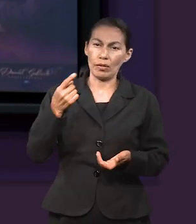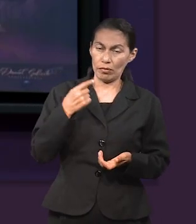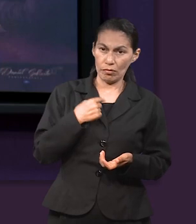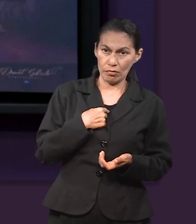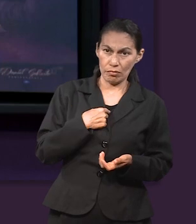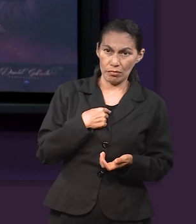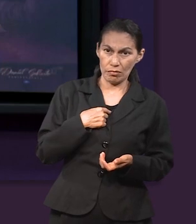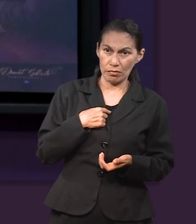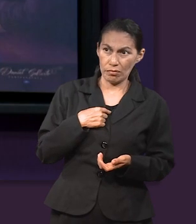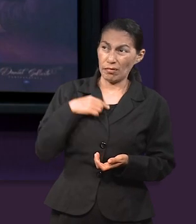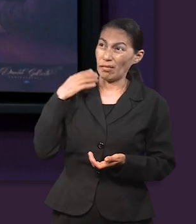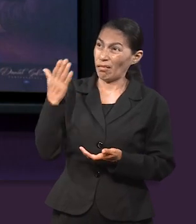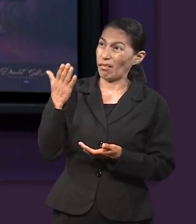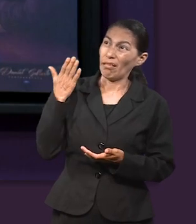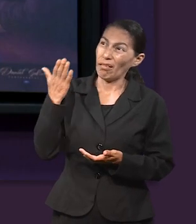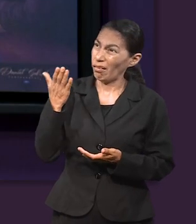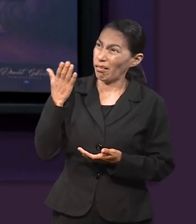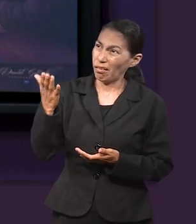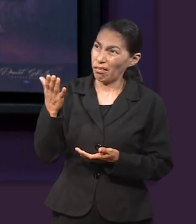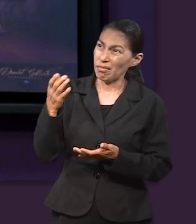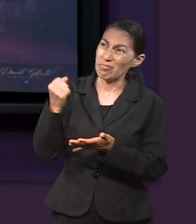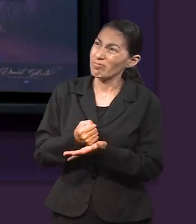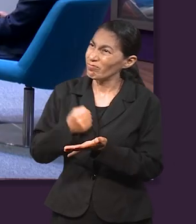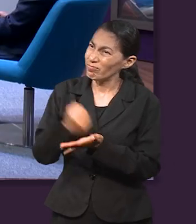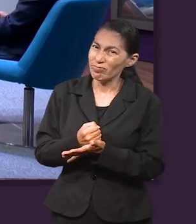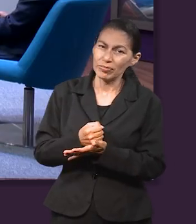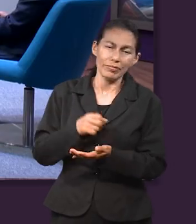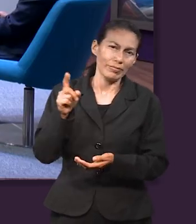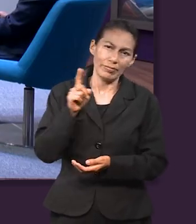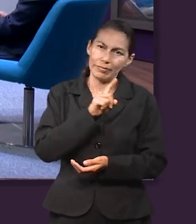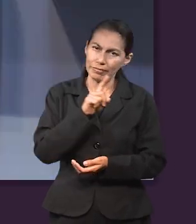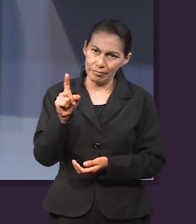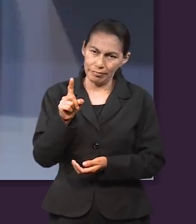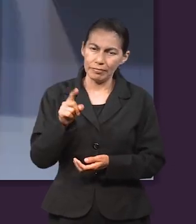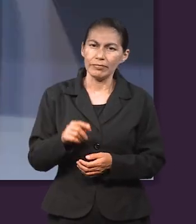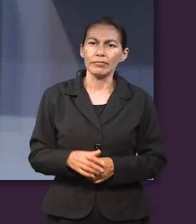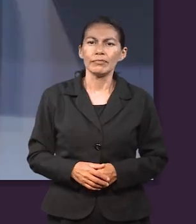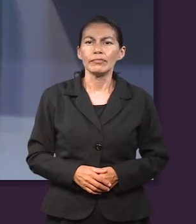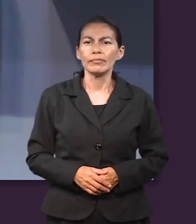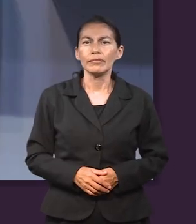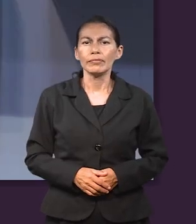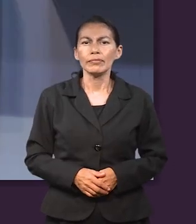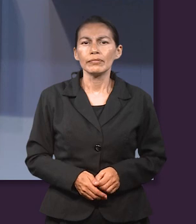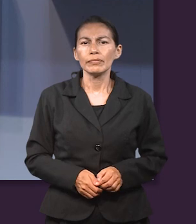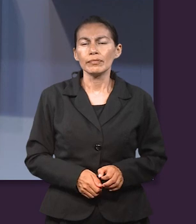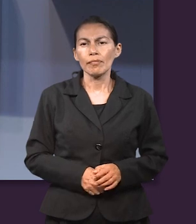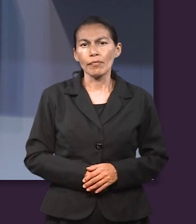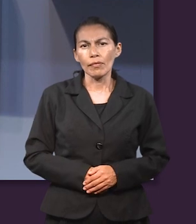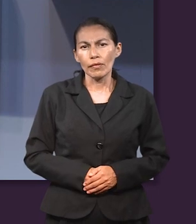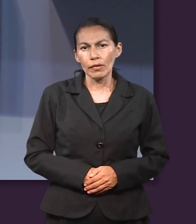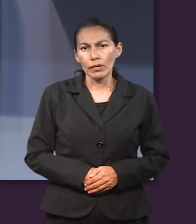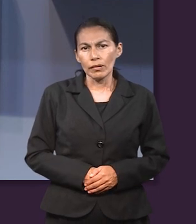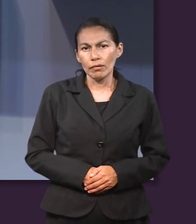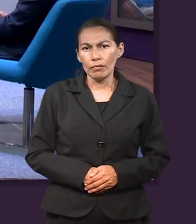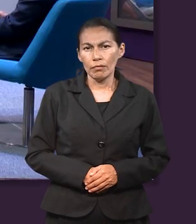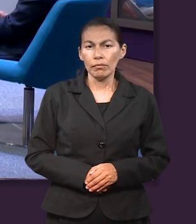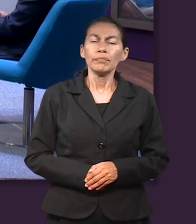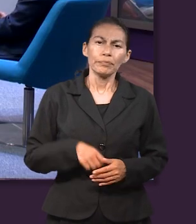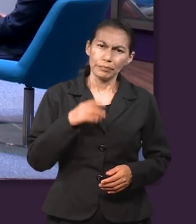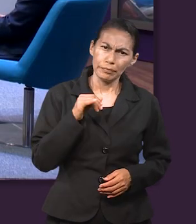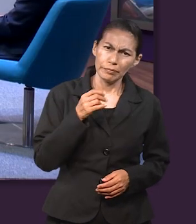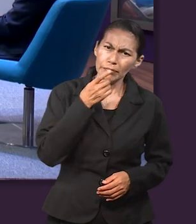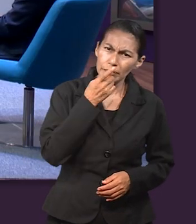aceptar que Dios está al control de todo. Claro, y que no tenemos derecho a exigir de él, Sí,